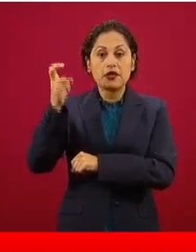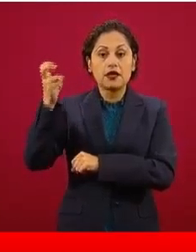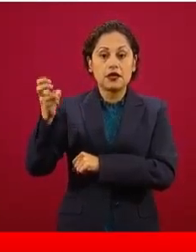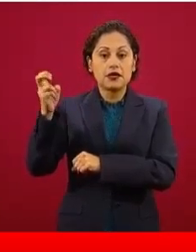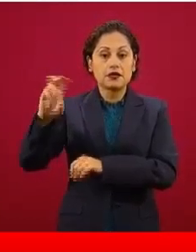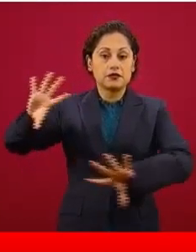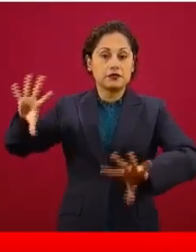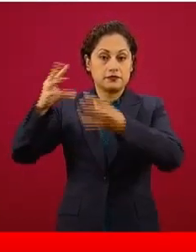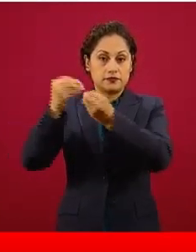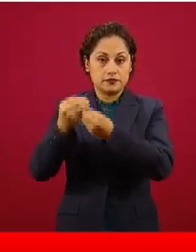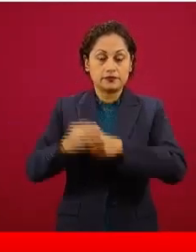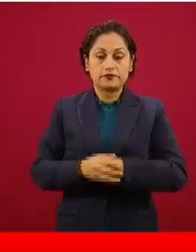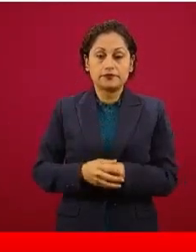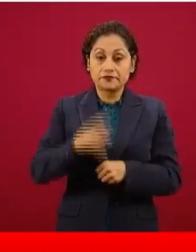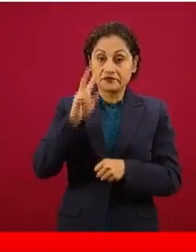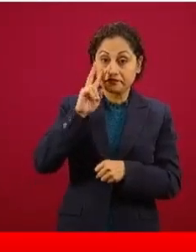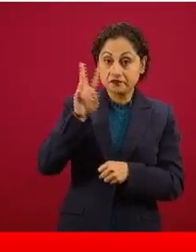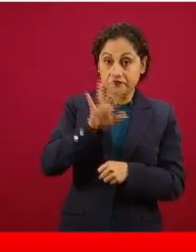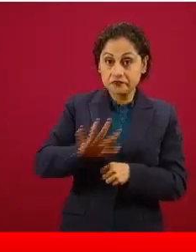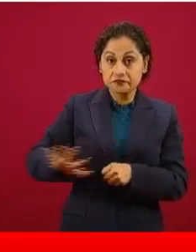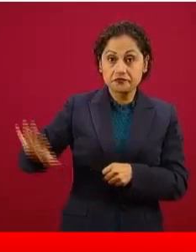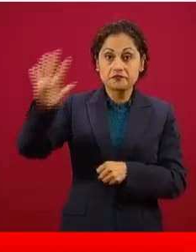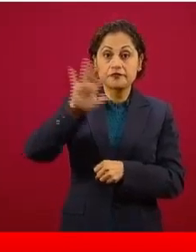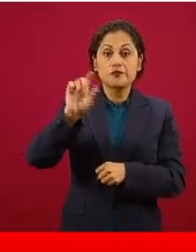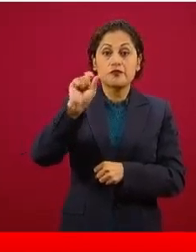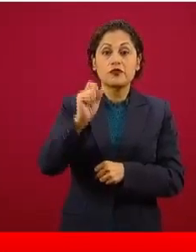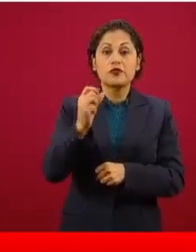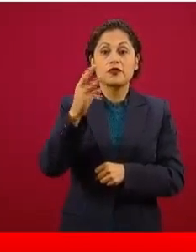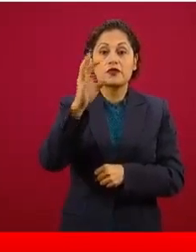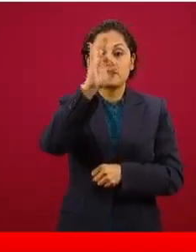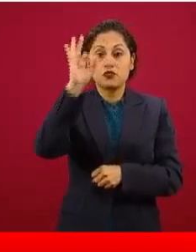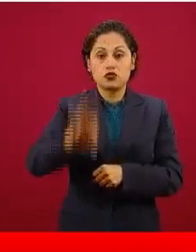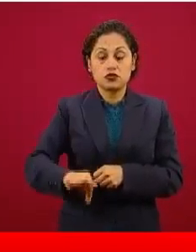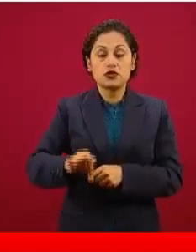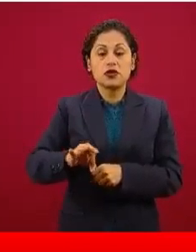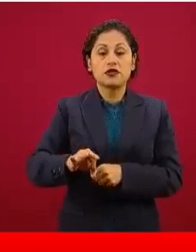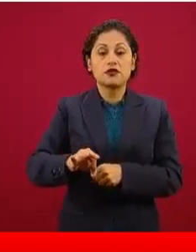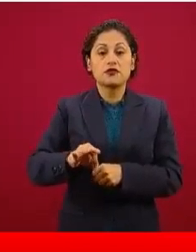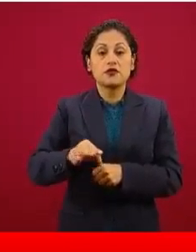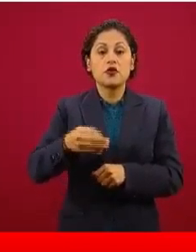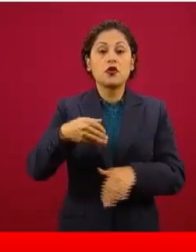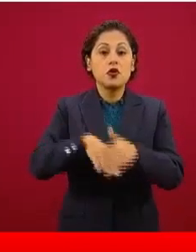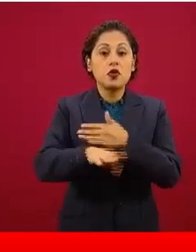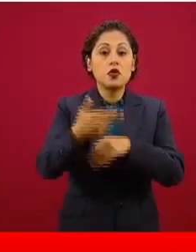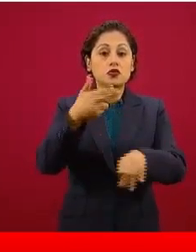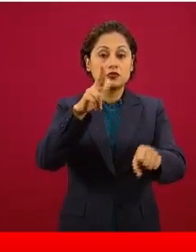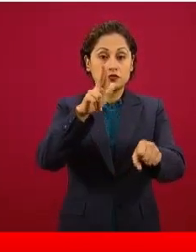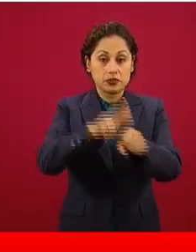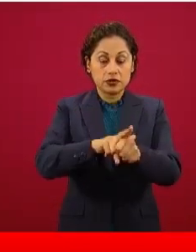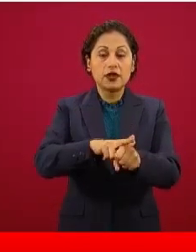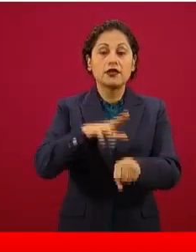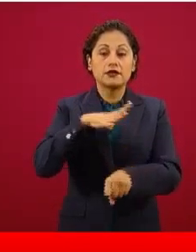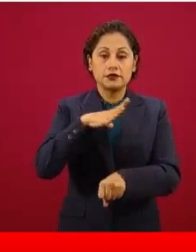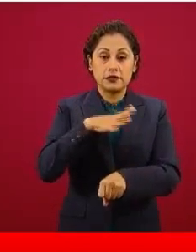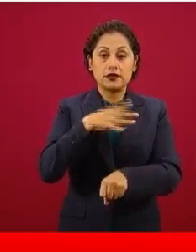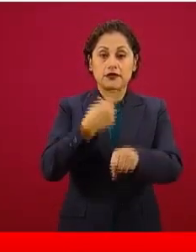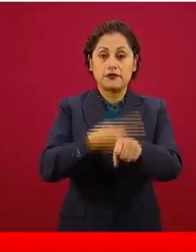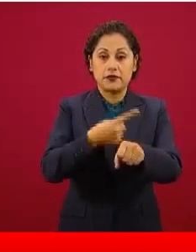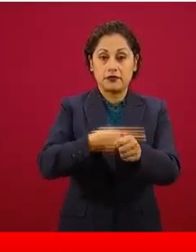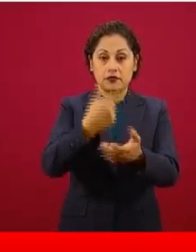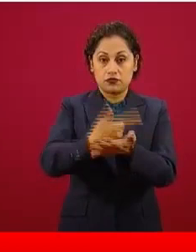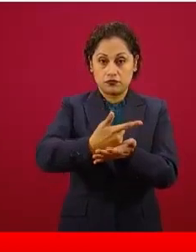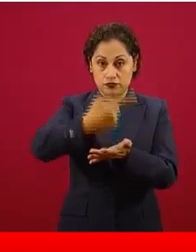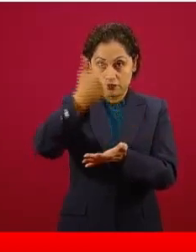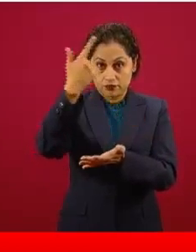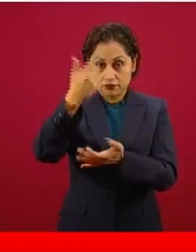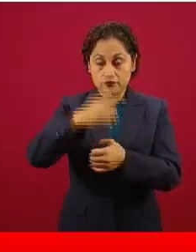por ciento de las camas hospitalarias están ocupadas por personas con enfermedad respiratoria aguda y